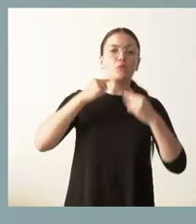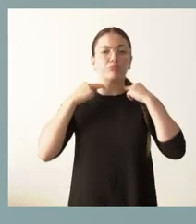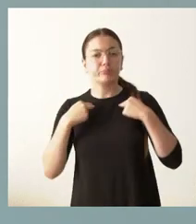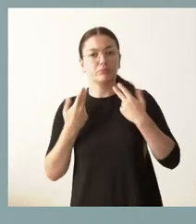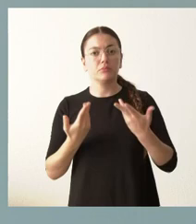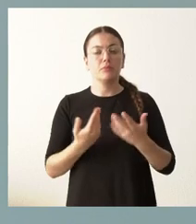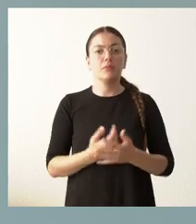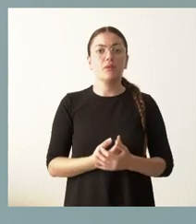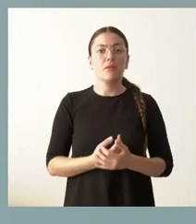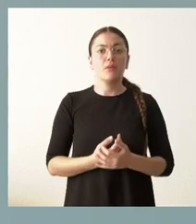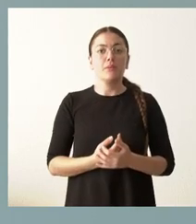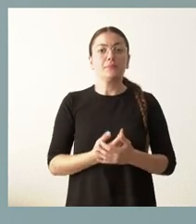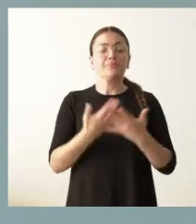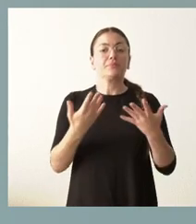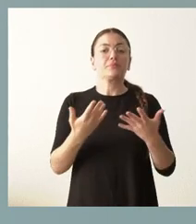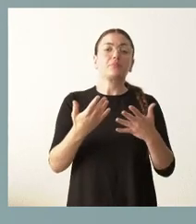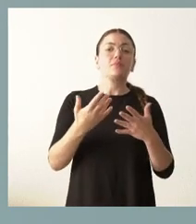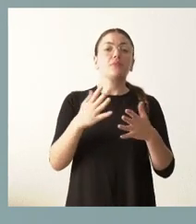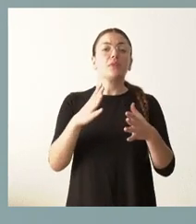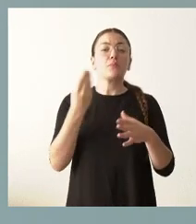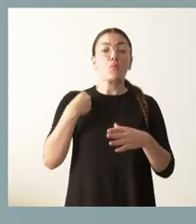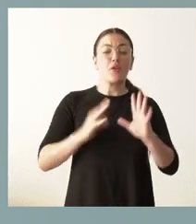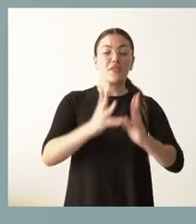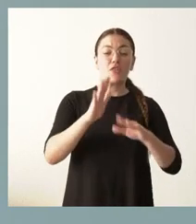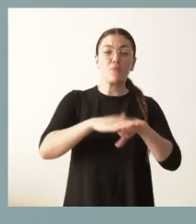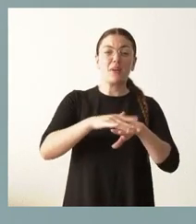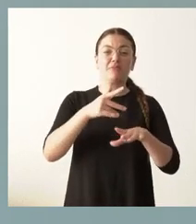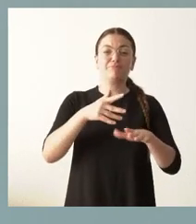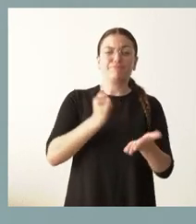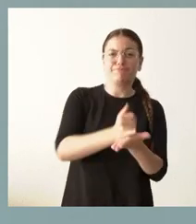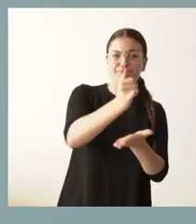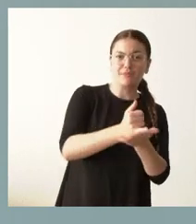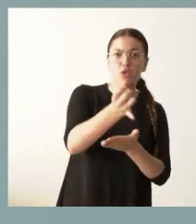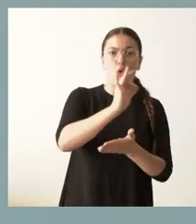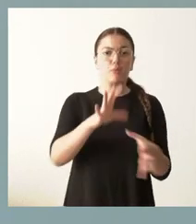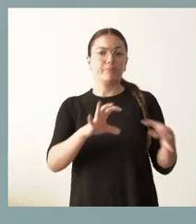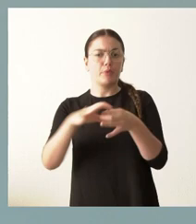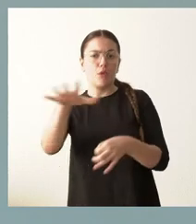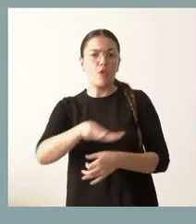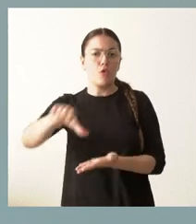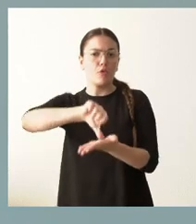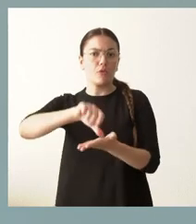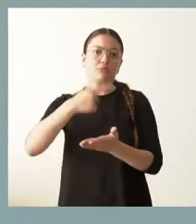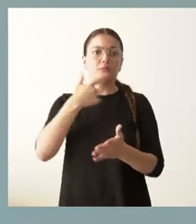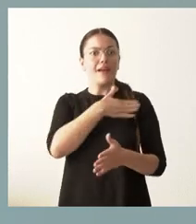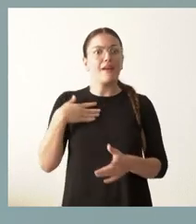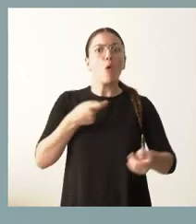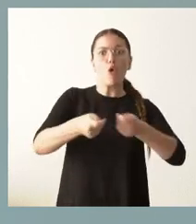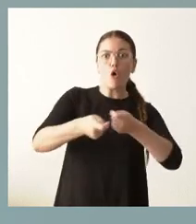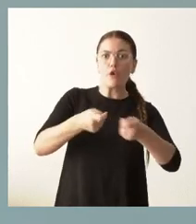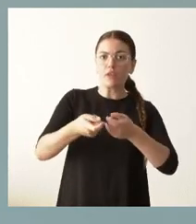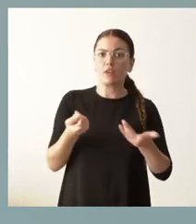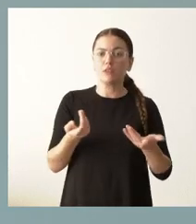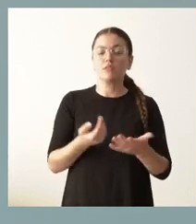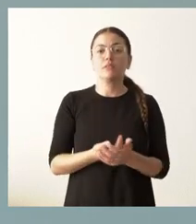que tienen que ver con las explotaciones agrarias o que tienen que ver con el ámbito urbano con los cuales nos queremos coordinar. Por tanto, si usted me